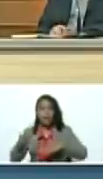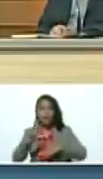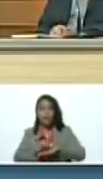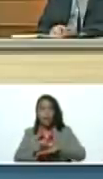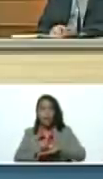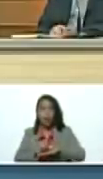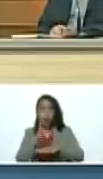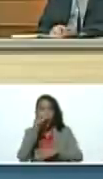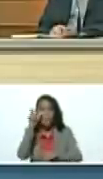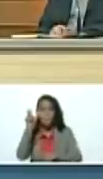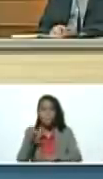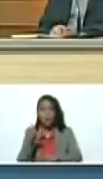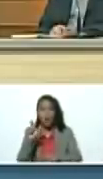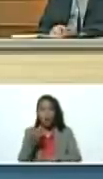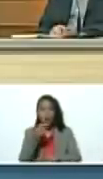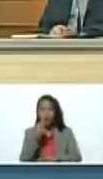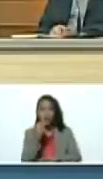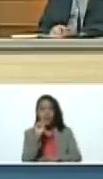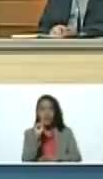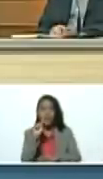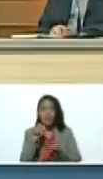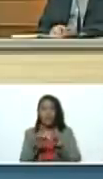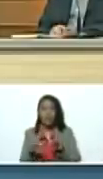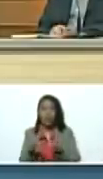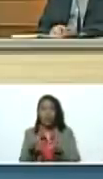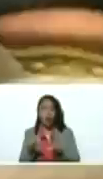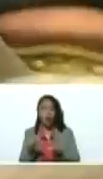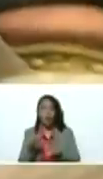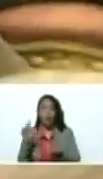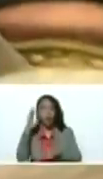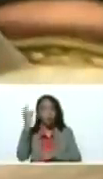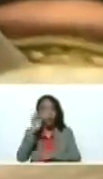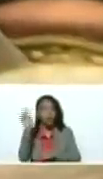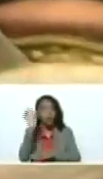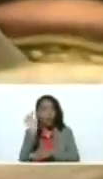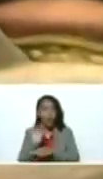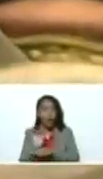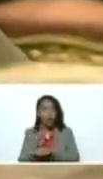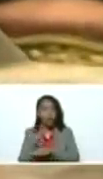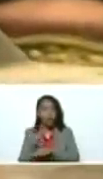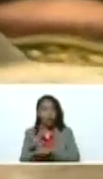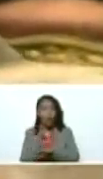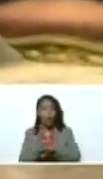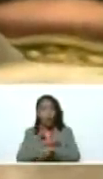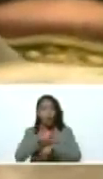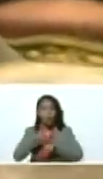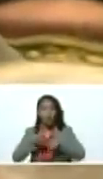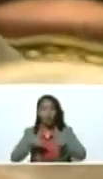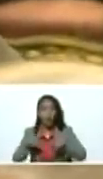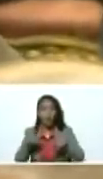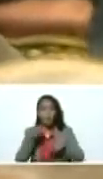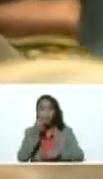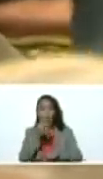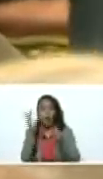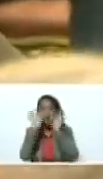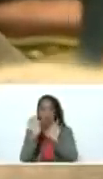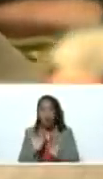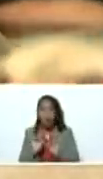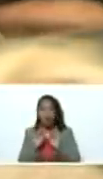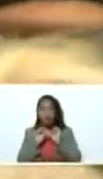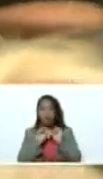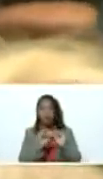vernaes secretario ejecutivo del consejo federal de gobierno para coordinar con buenos métodos de manera